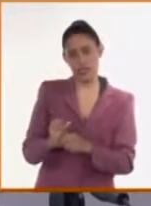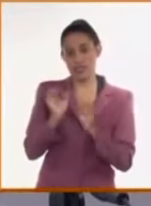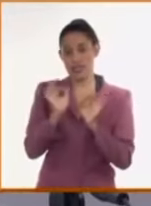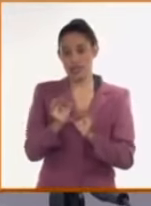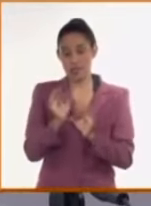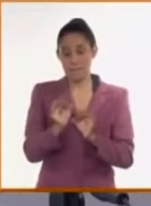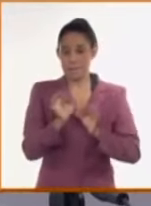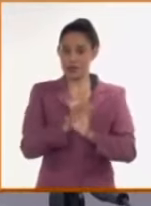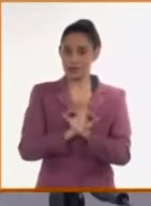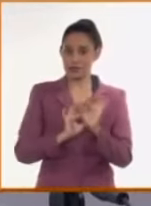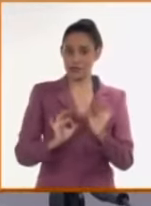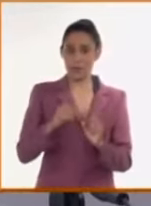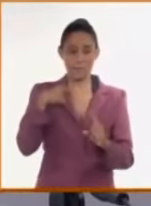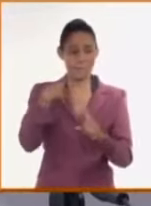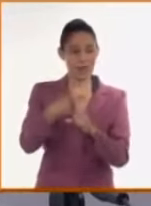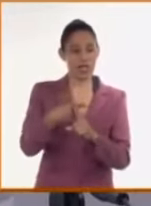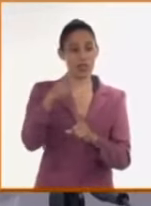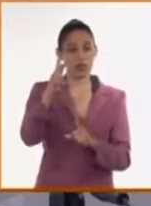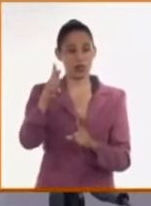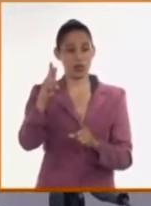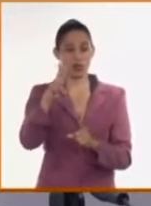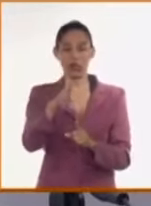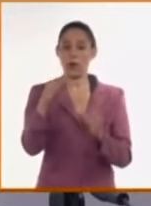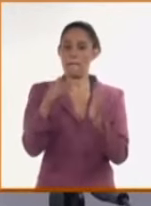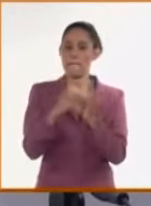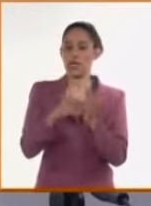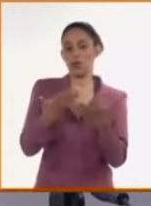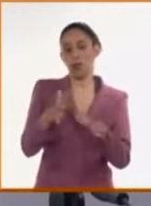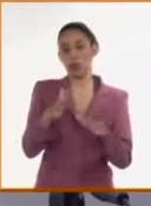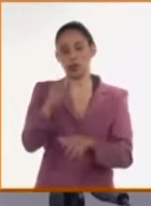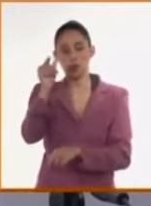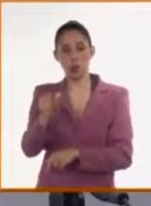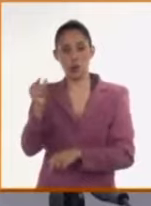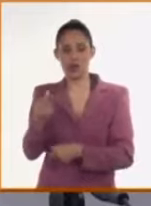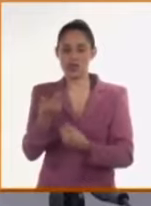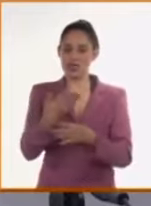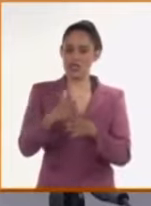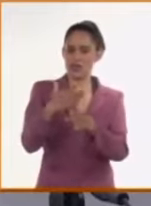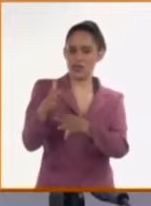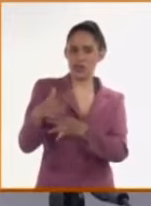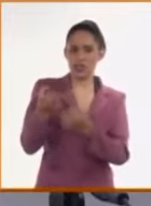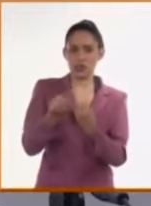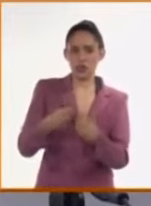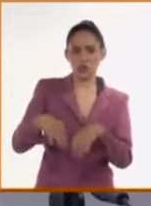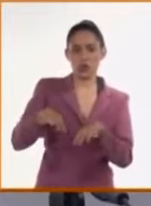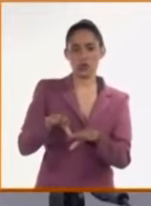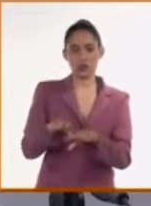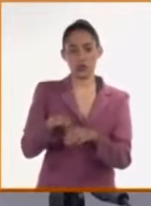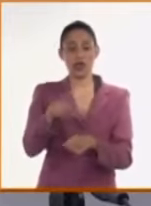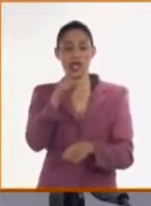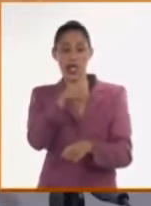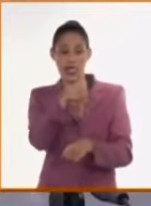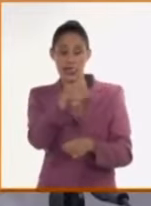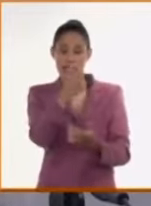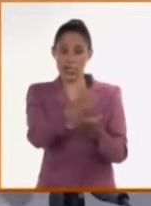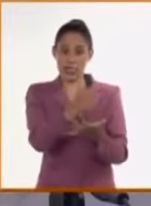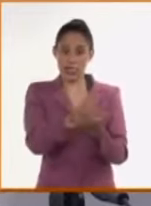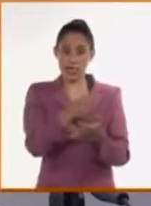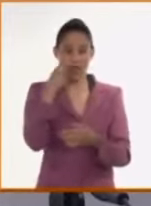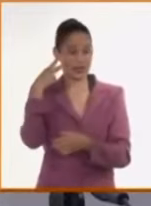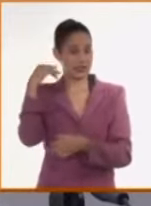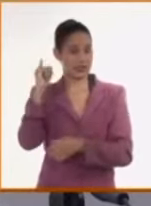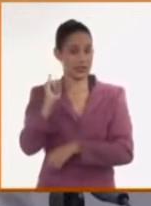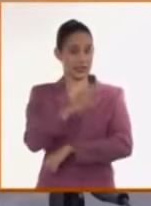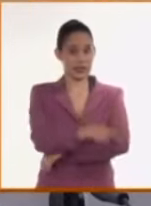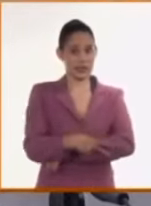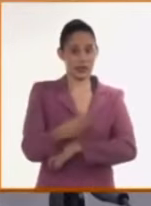pero hay más de 2.000 cubanos que están en diferentes condiciones allí en Haití, entre 1.200 y 2